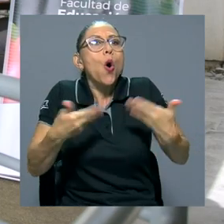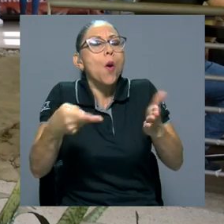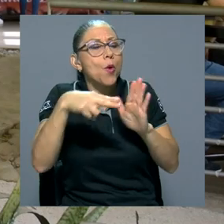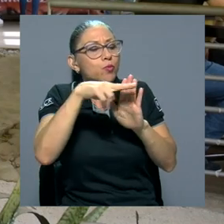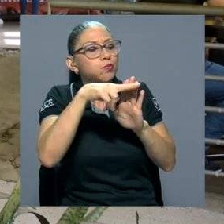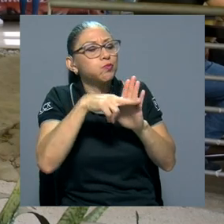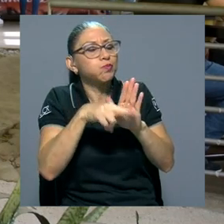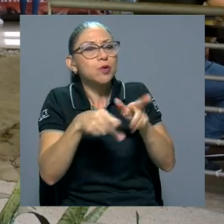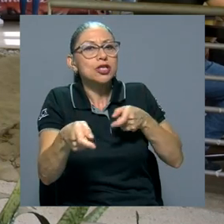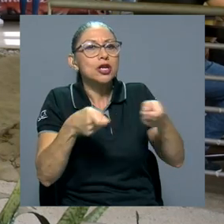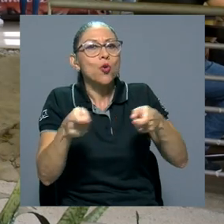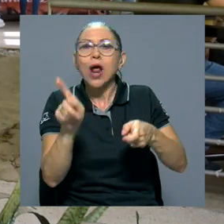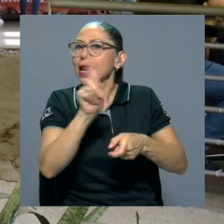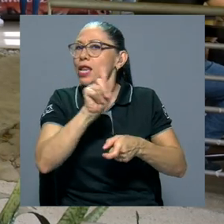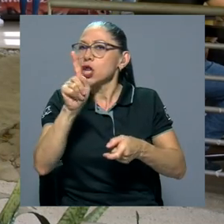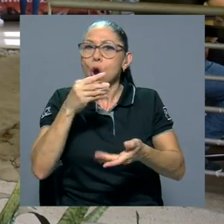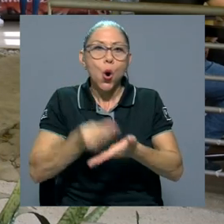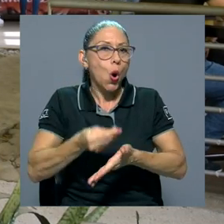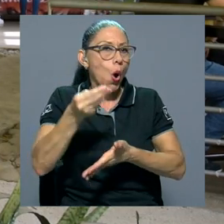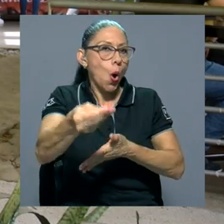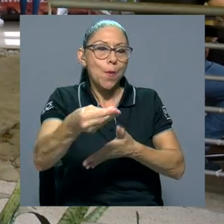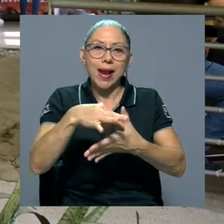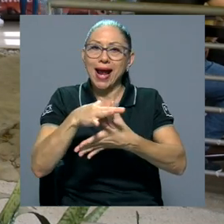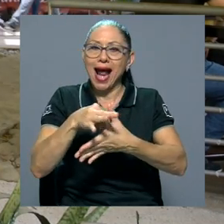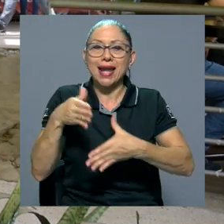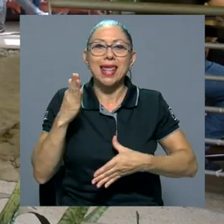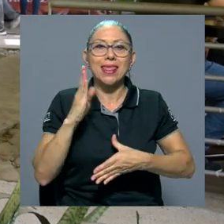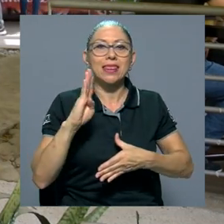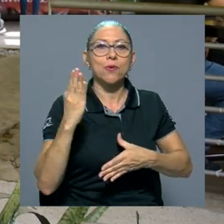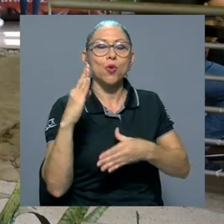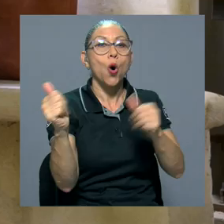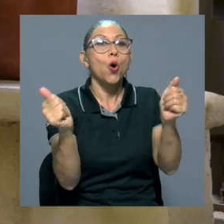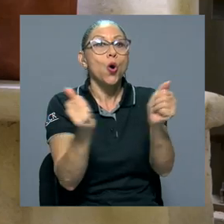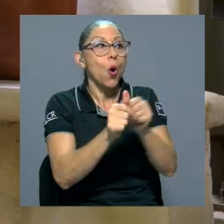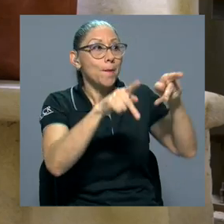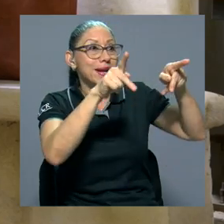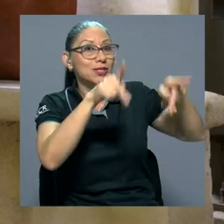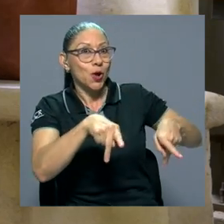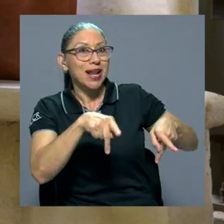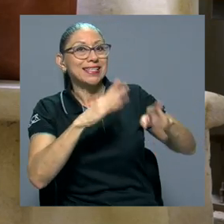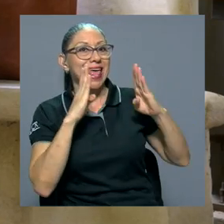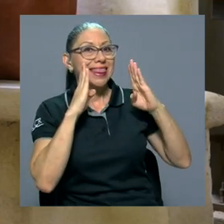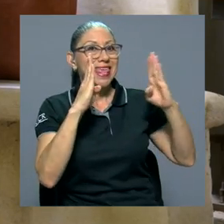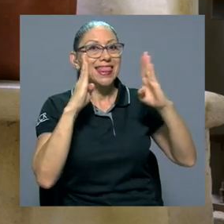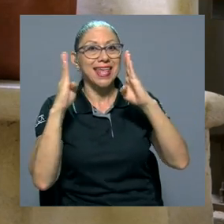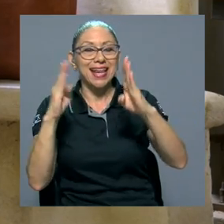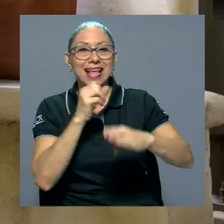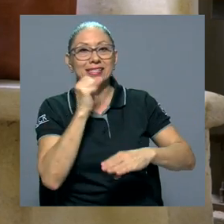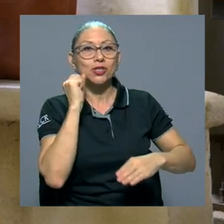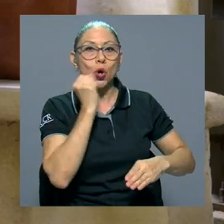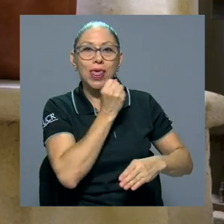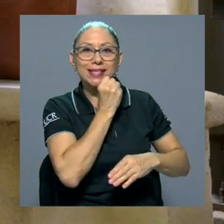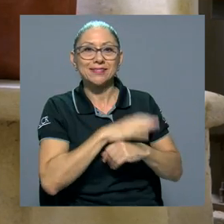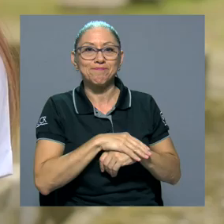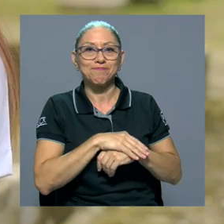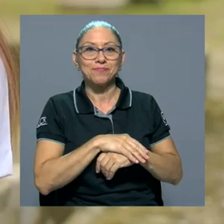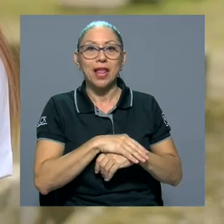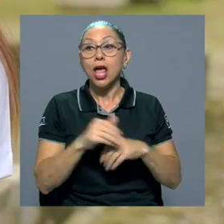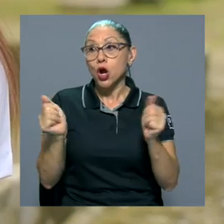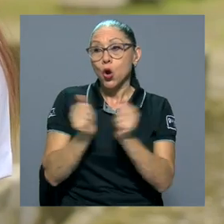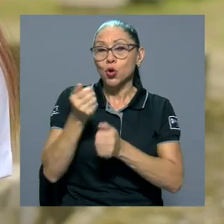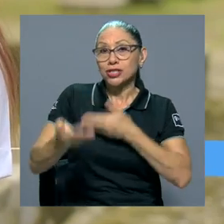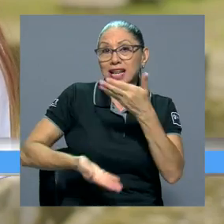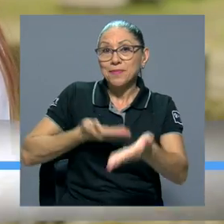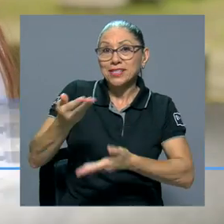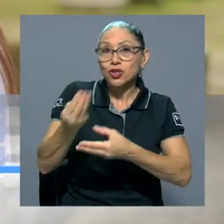explicó cómo se regula la no compra de carne de tiburón con los concesionarios de las ODAs. Las medidas que se